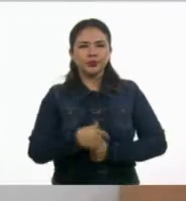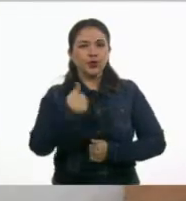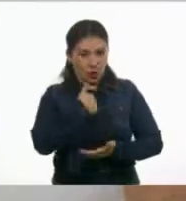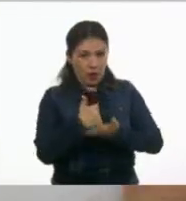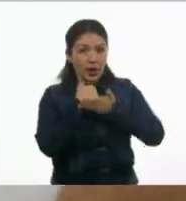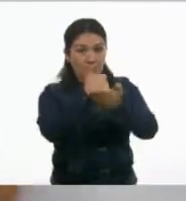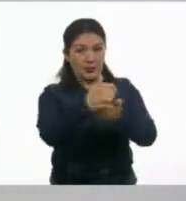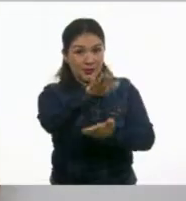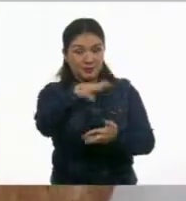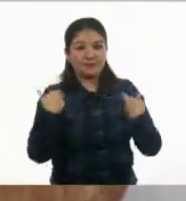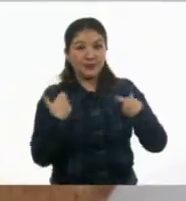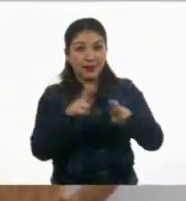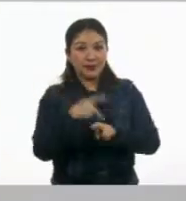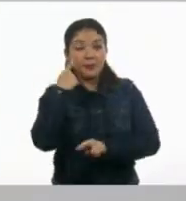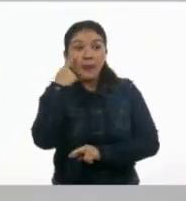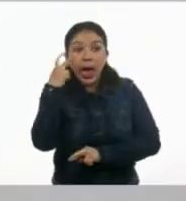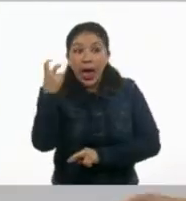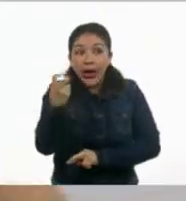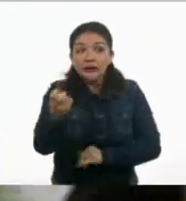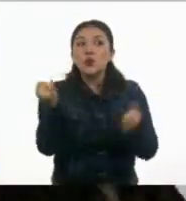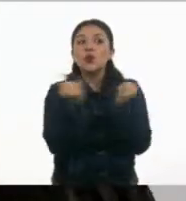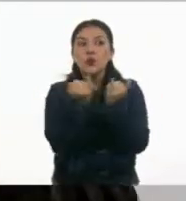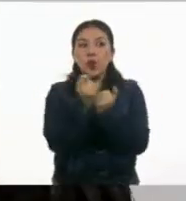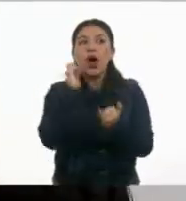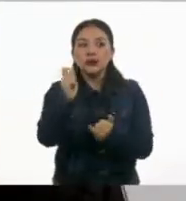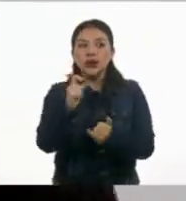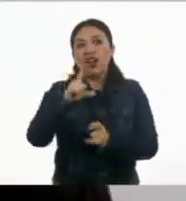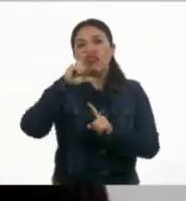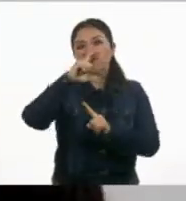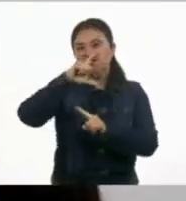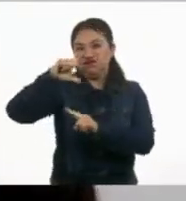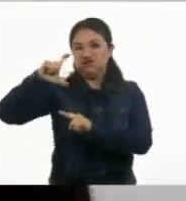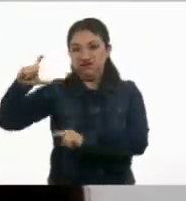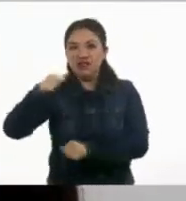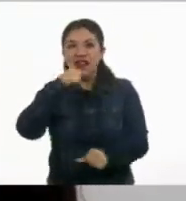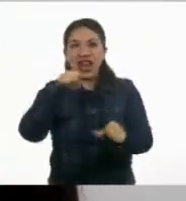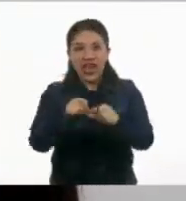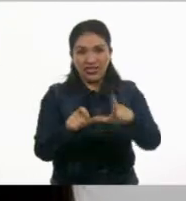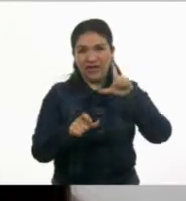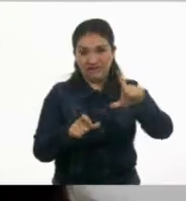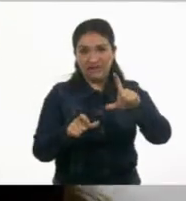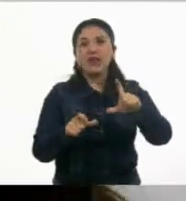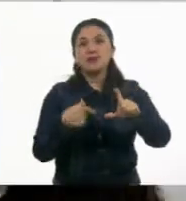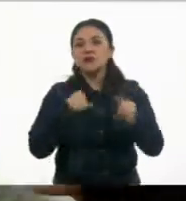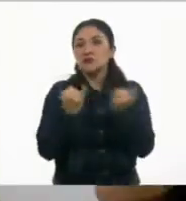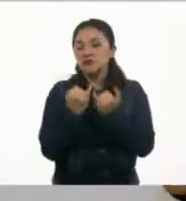profesor. Perfecto. también son... Muy bien. Me gusta la estrategia de Tom.